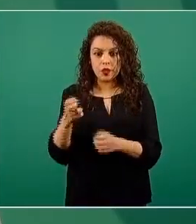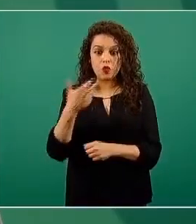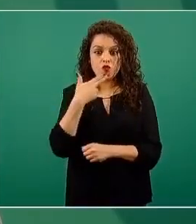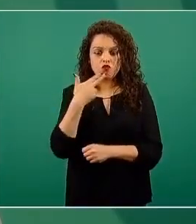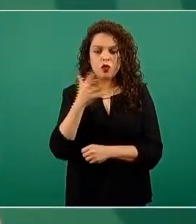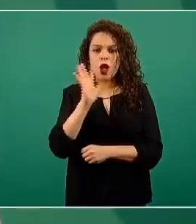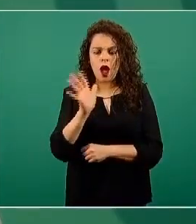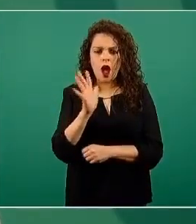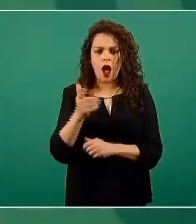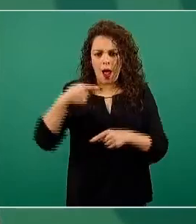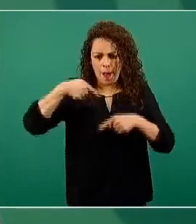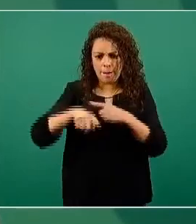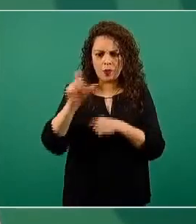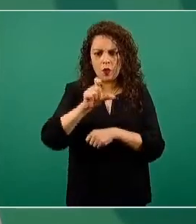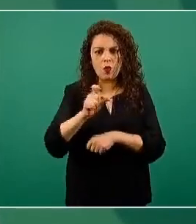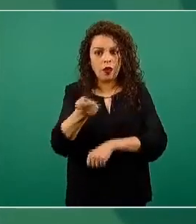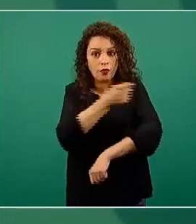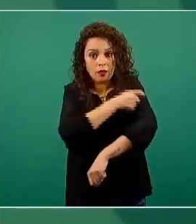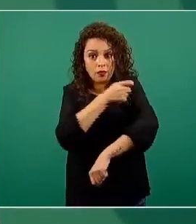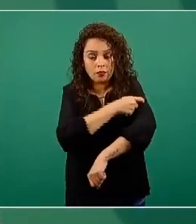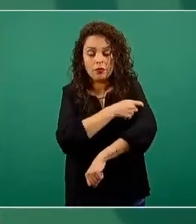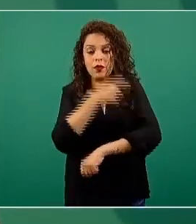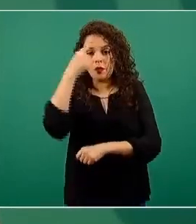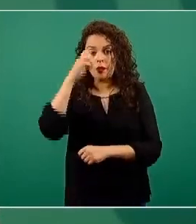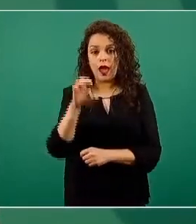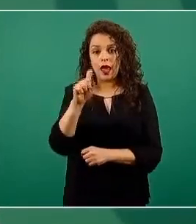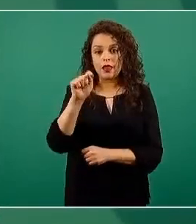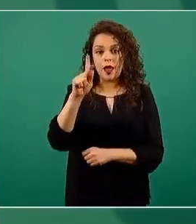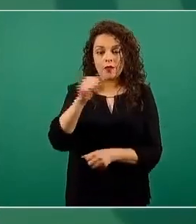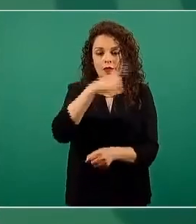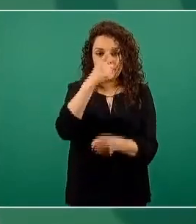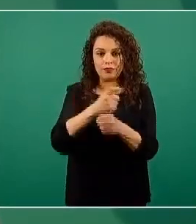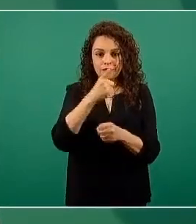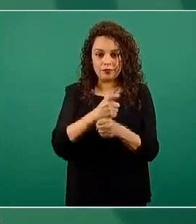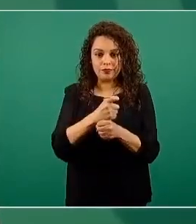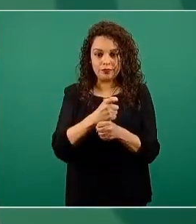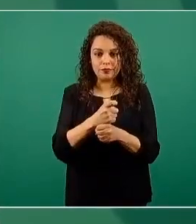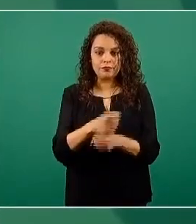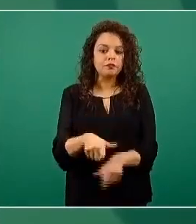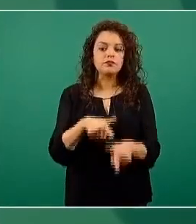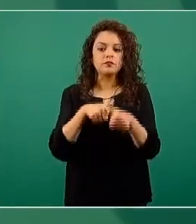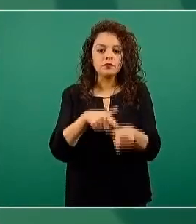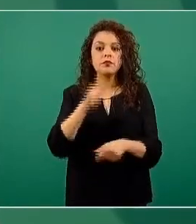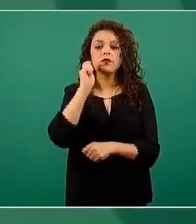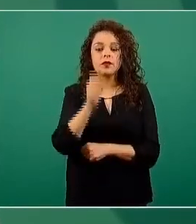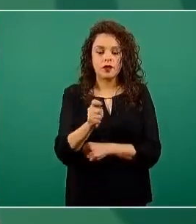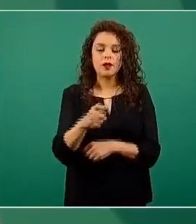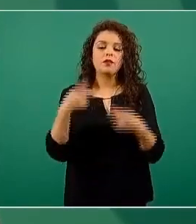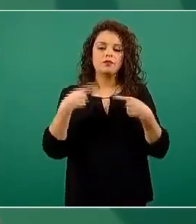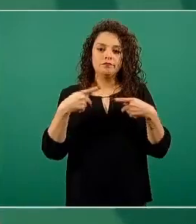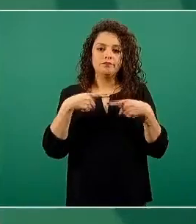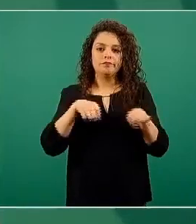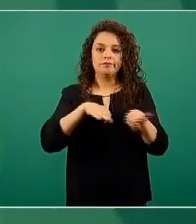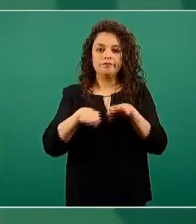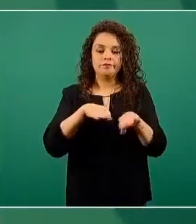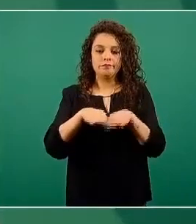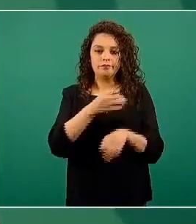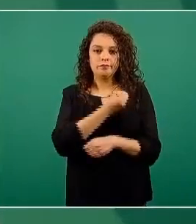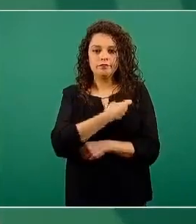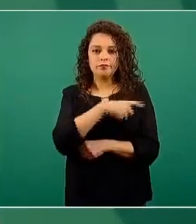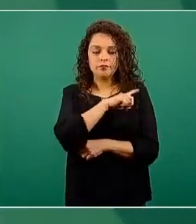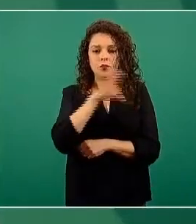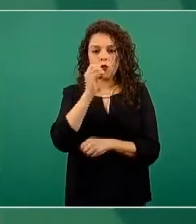de hecho, desde un inicio de la vacunación para la etapa uno, que fue los y que siguen siendo los profesionales de la salud de la primera